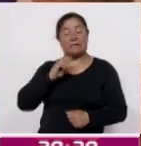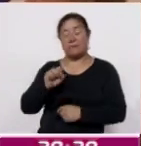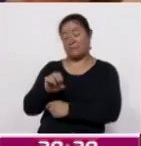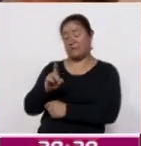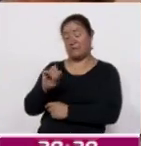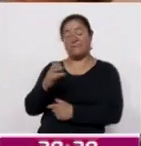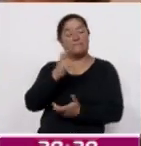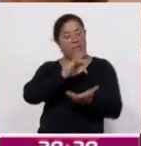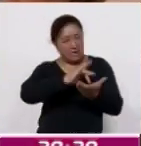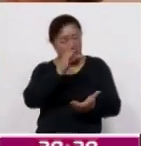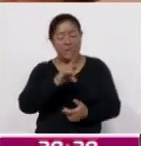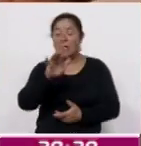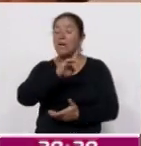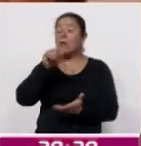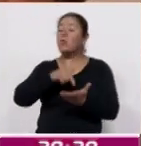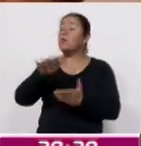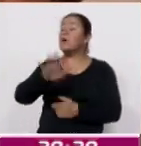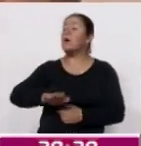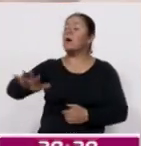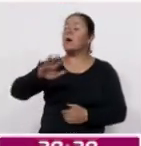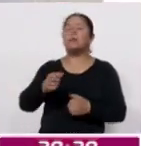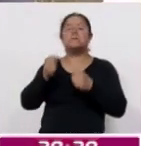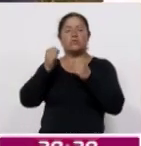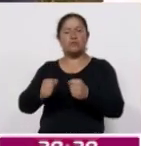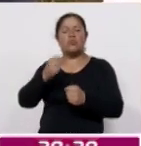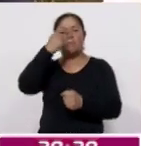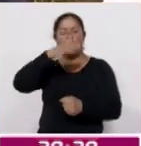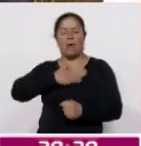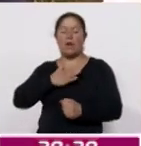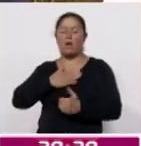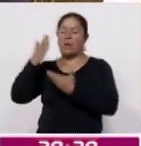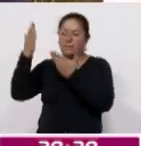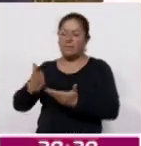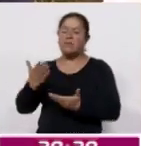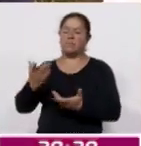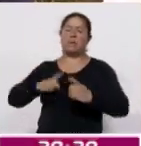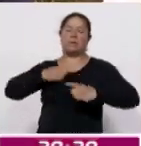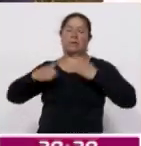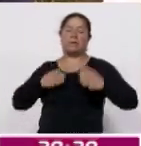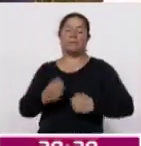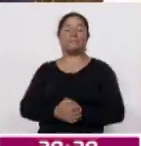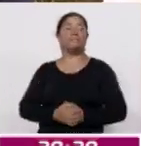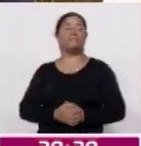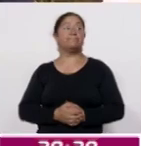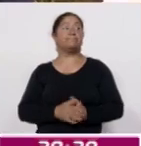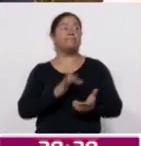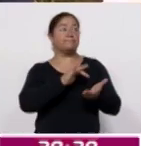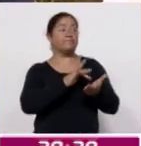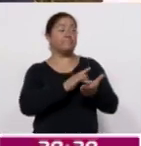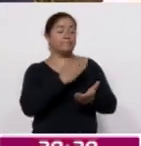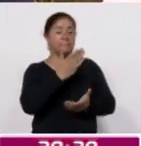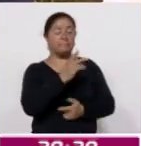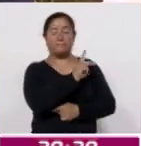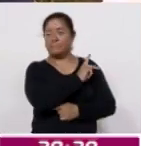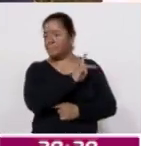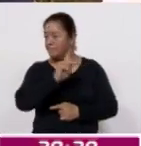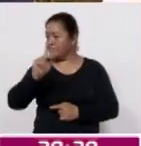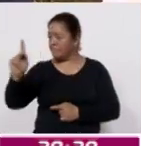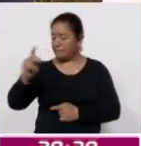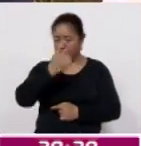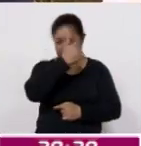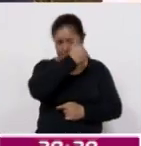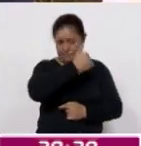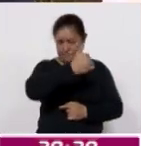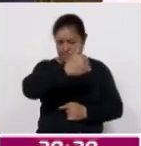proporcionarles espacios seguros para su esparcimiento. Agradecerles infinitamente a todos y cada uno de ustedes